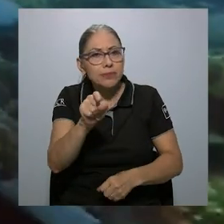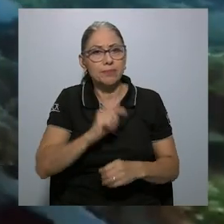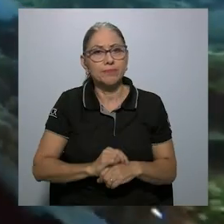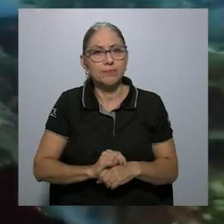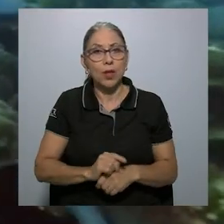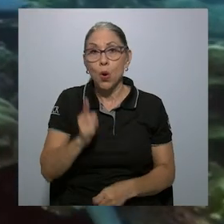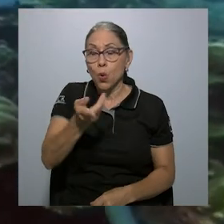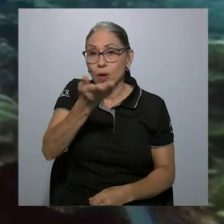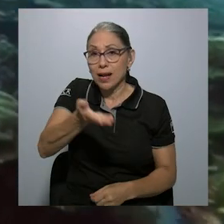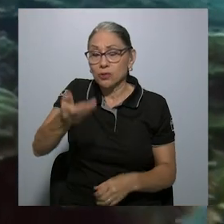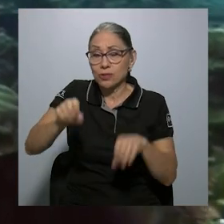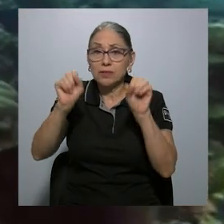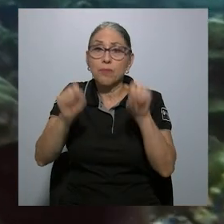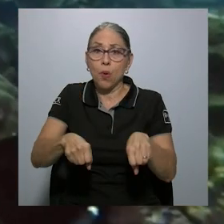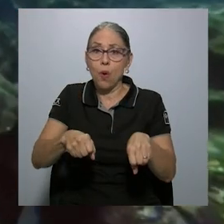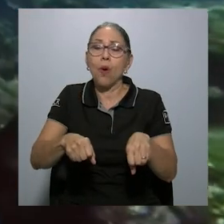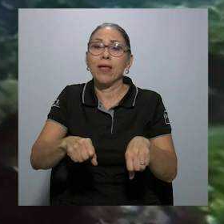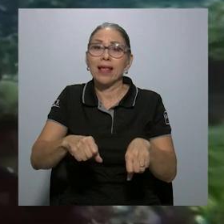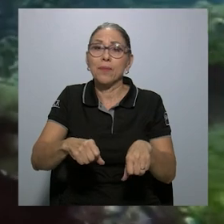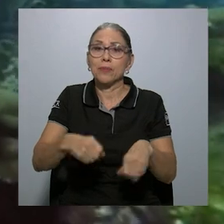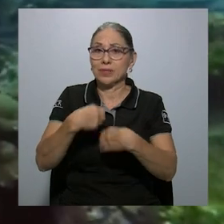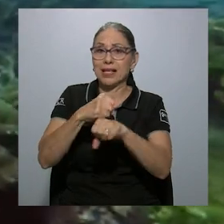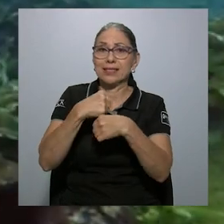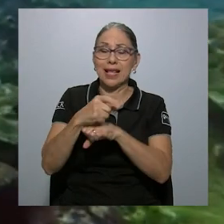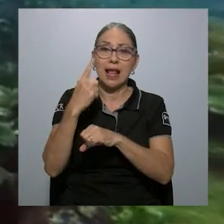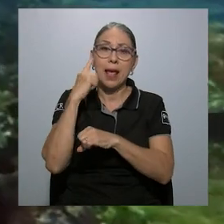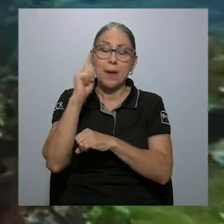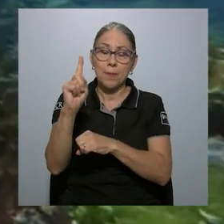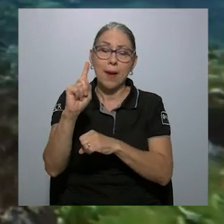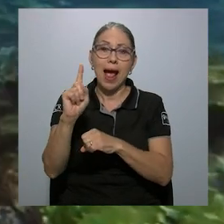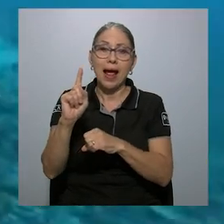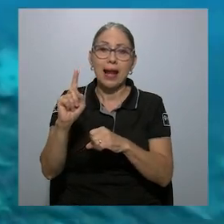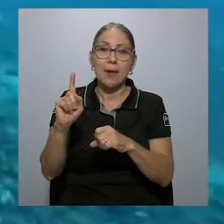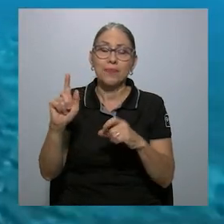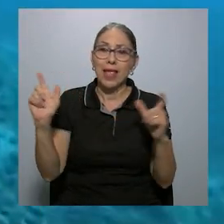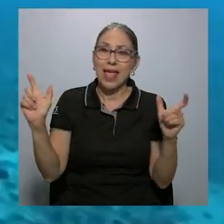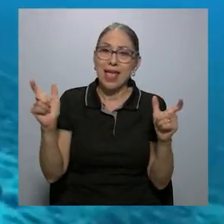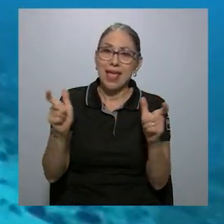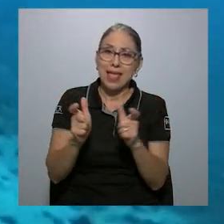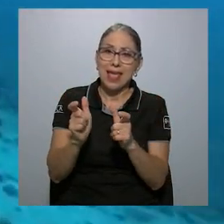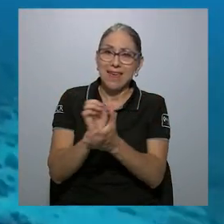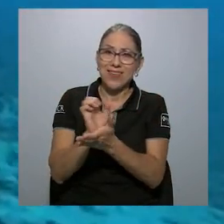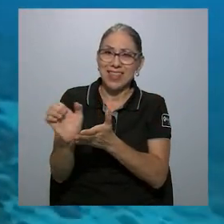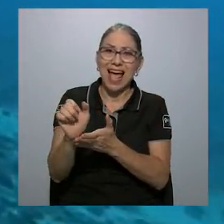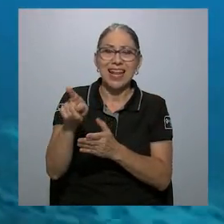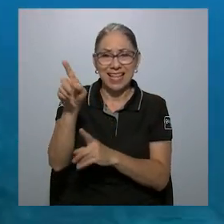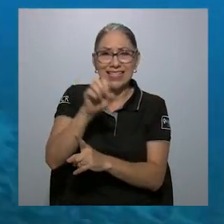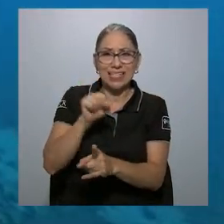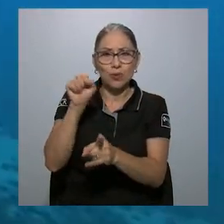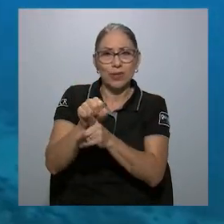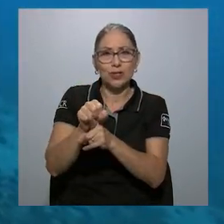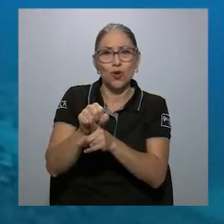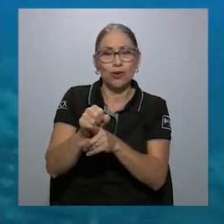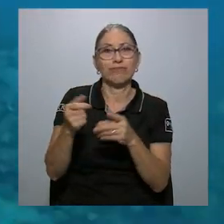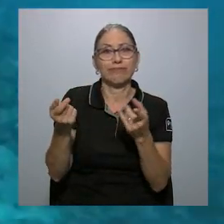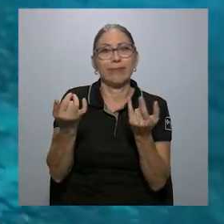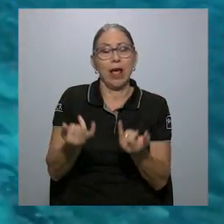Una de las medidas que podríamos tener para mitigar este efecto tan nocivo del